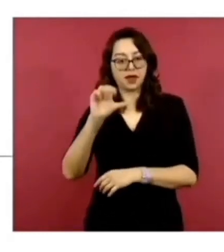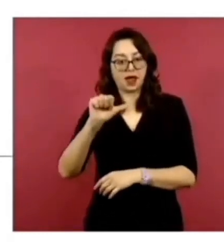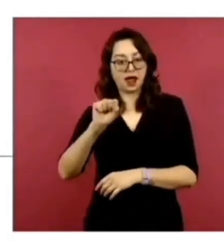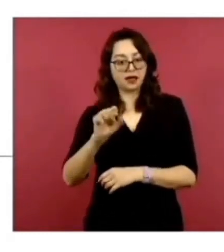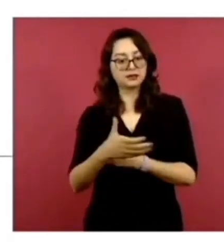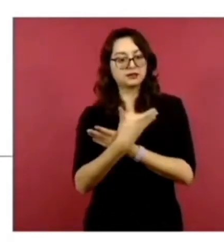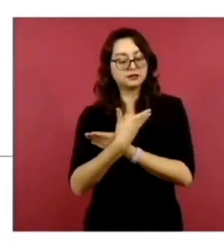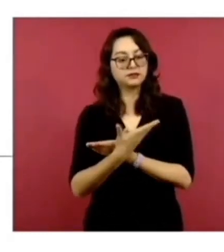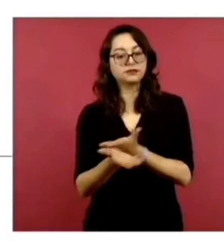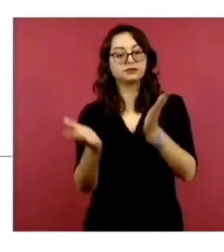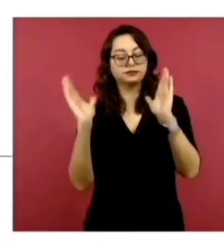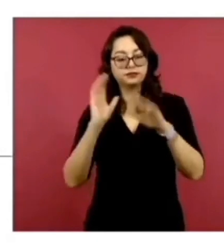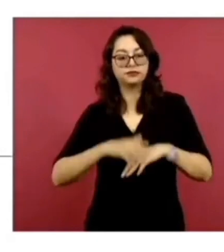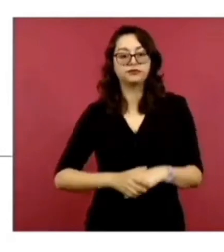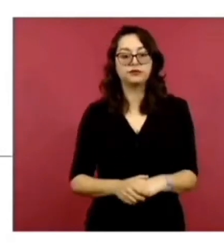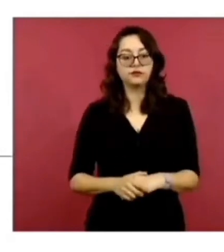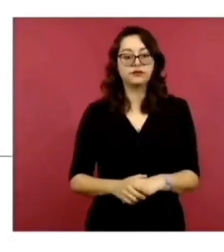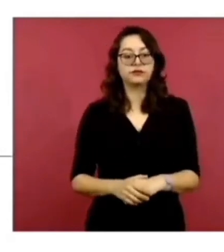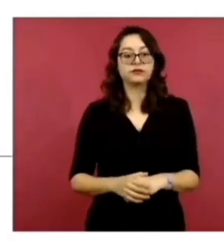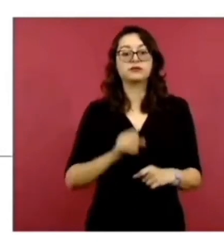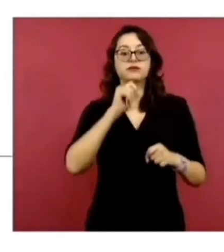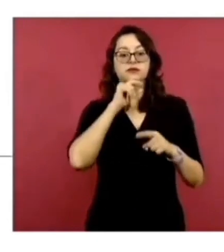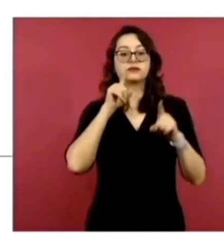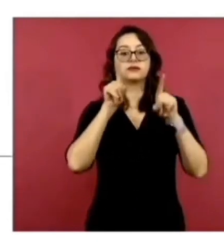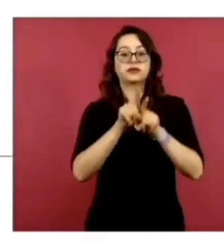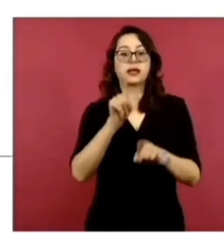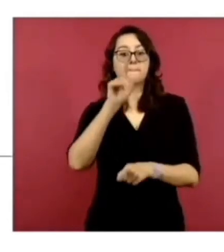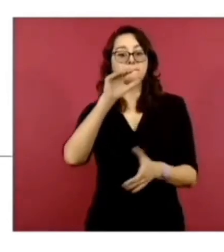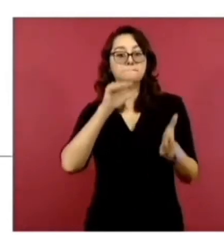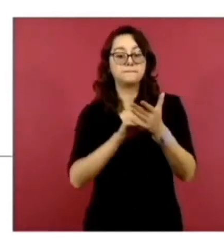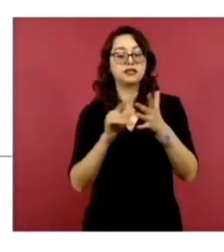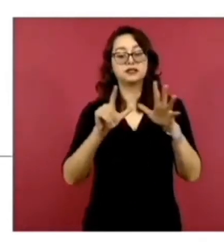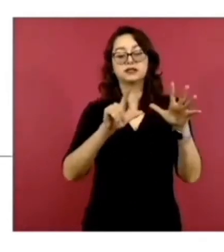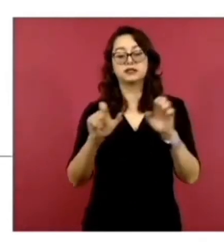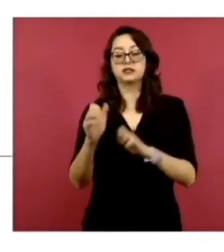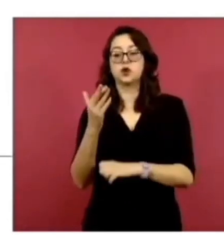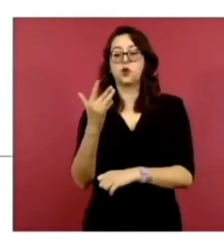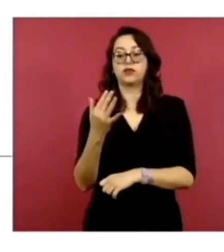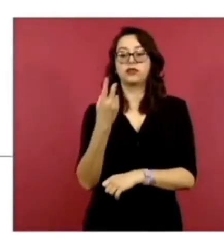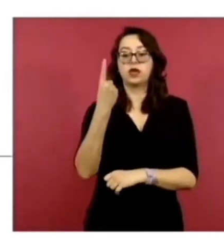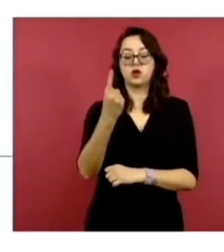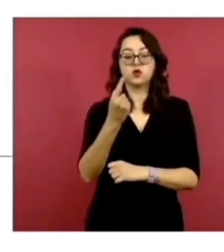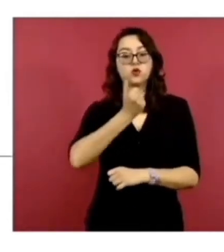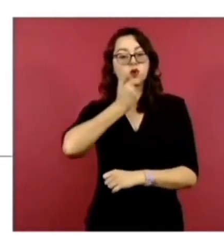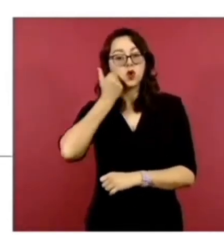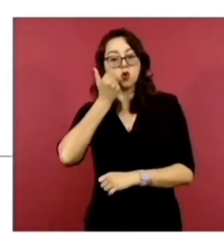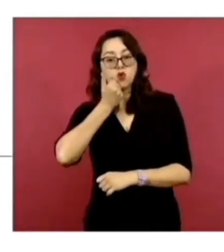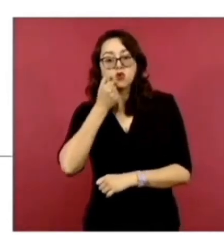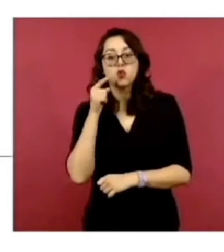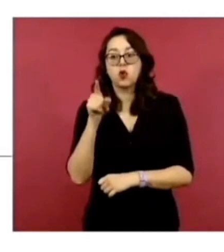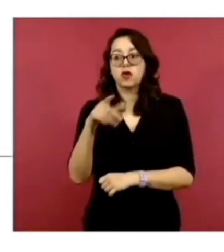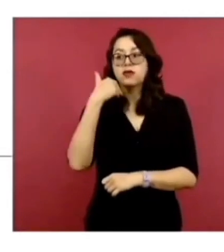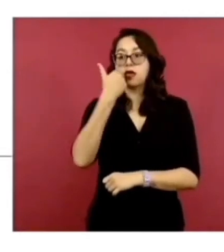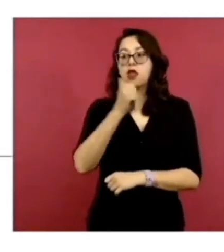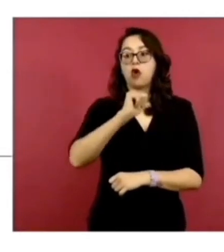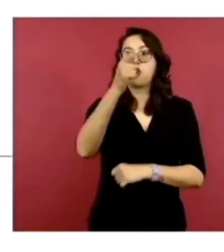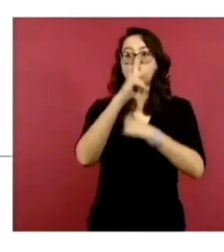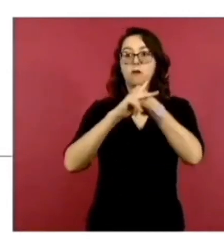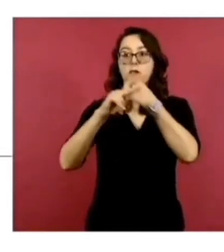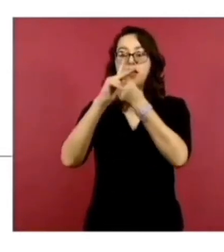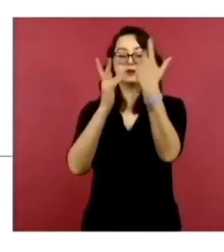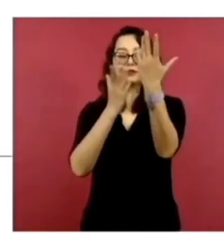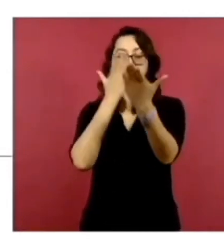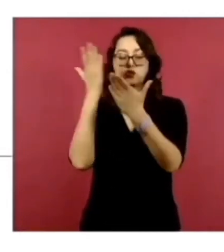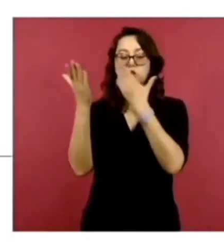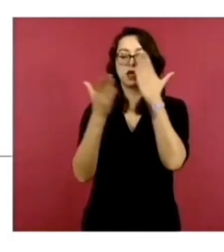Nacional apoya con becas a 1,751 estudiantes para cursar programas de posgrado en el extranjero,